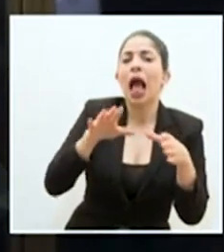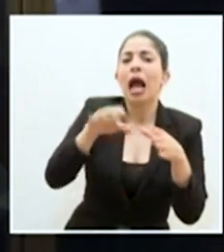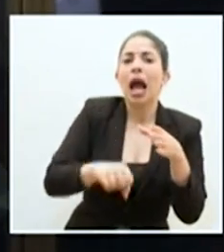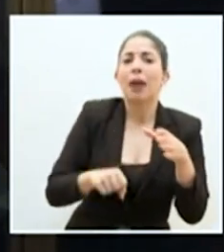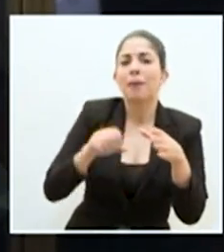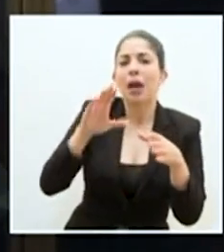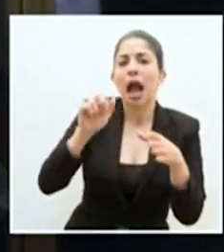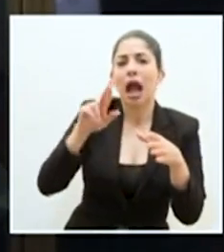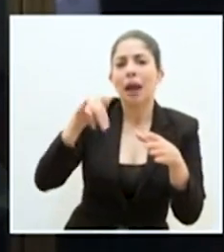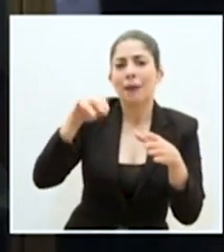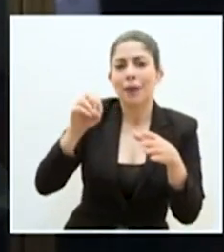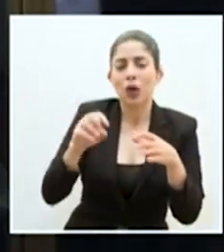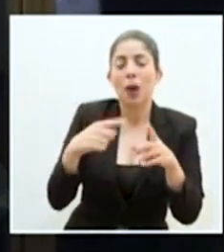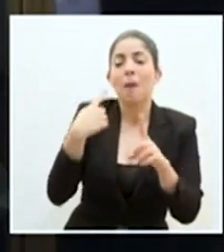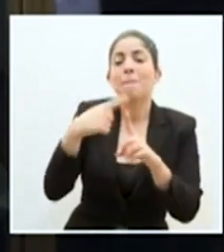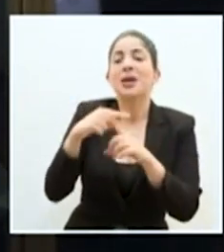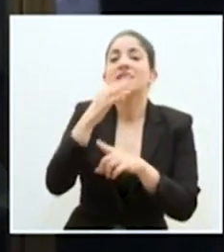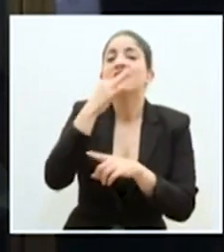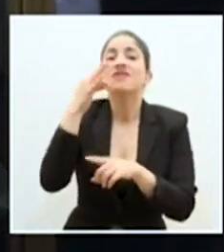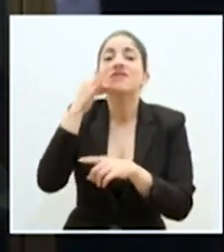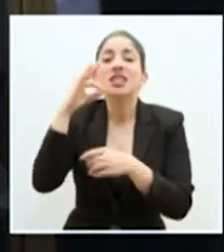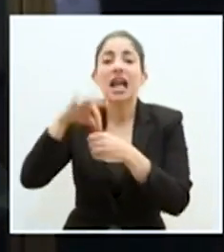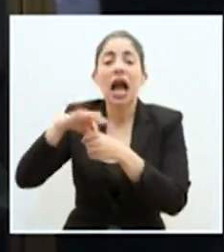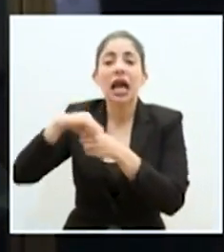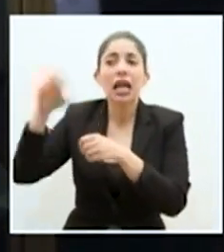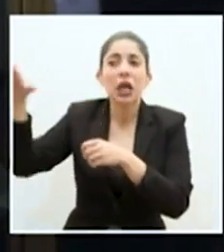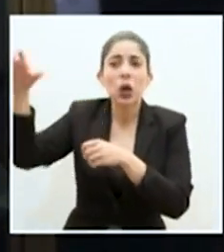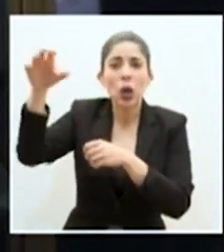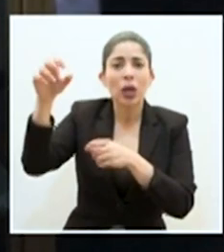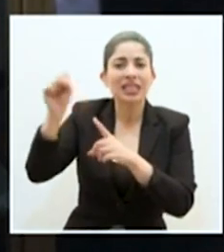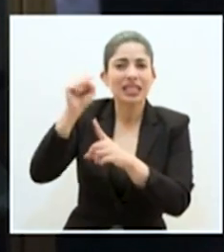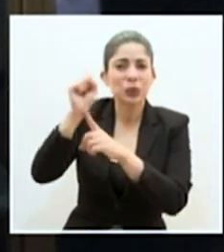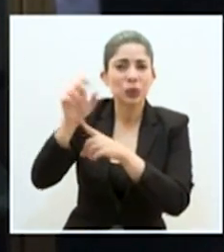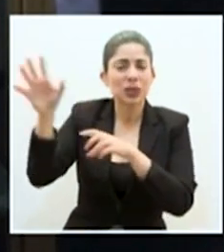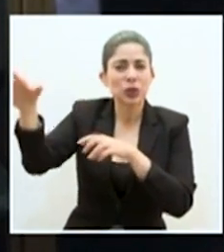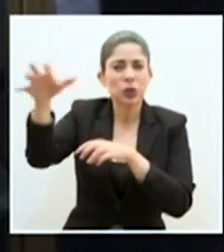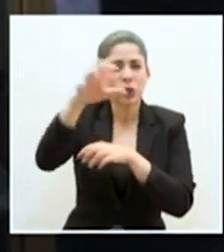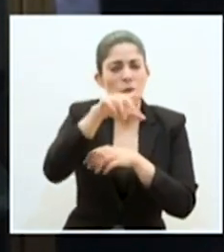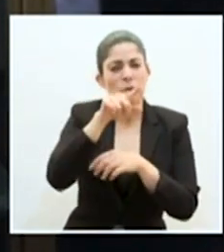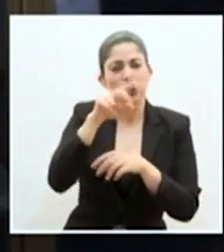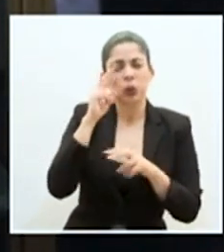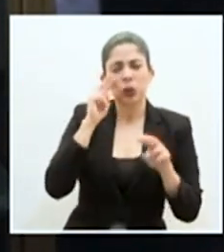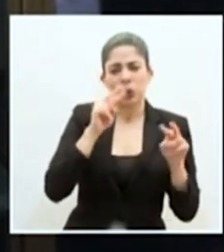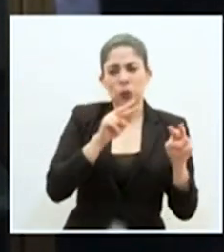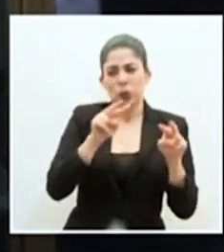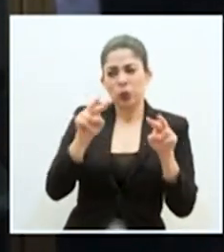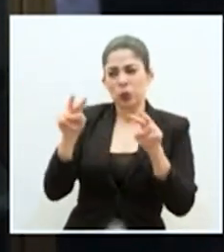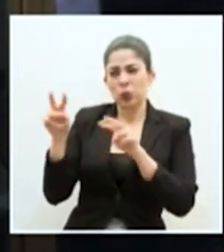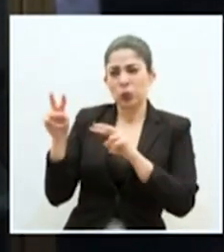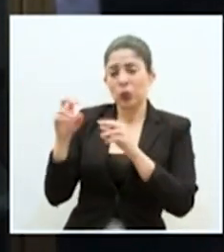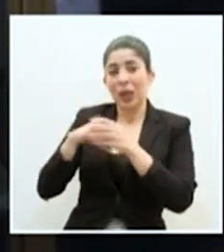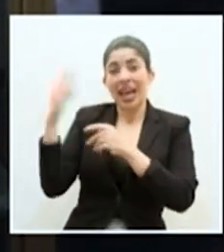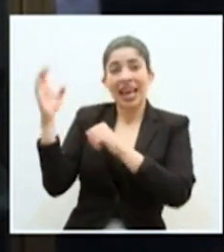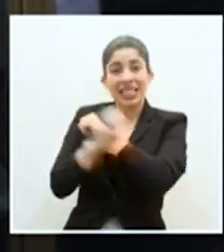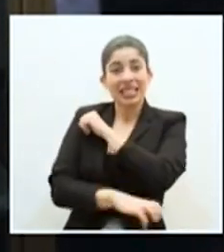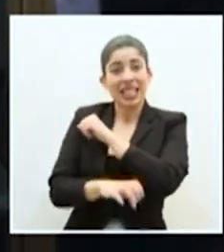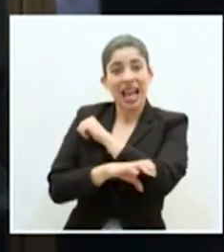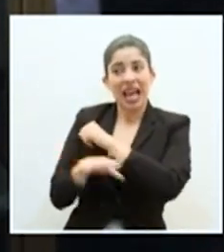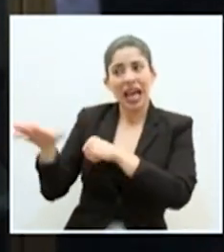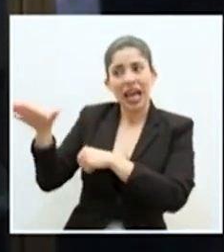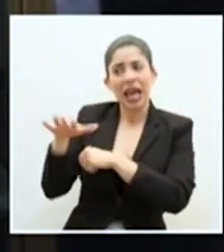y la situación de las fincas agrícolas, ¿cómo describiría usted el peso que ha tenido la población extranjera en